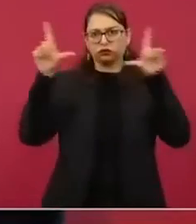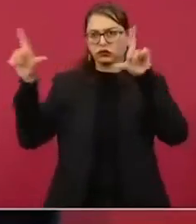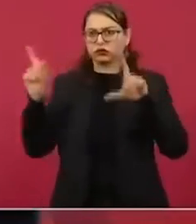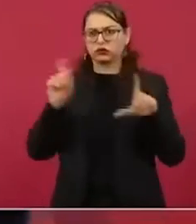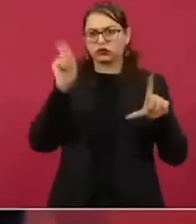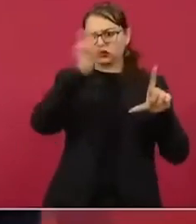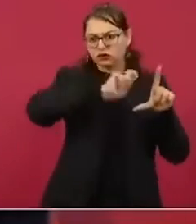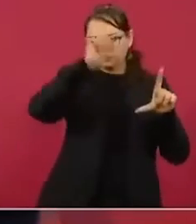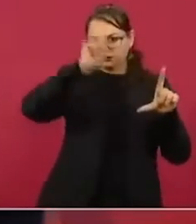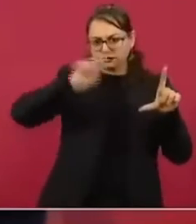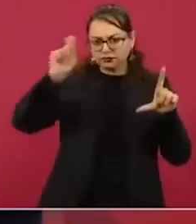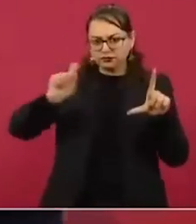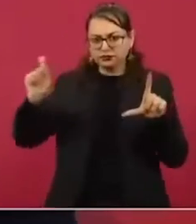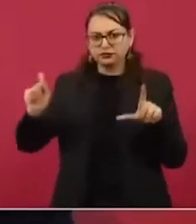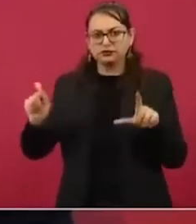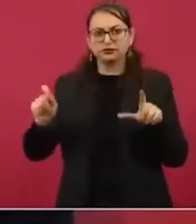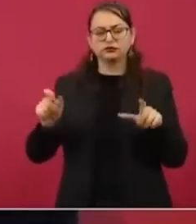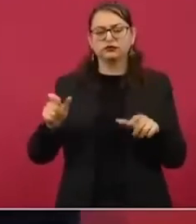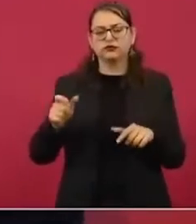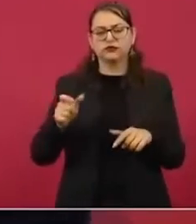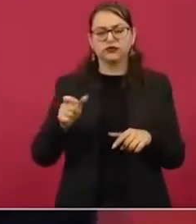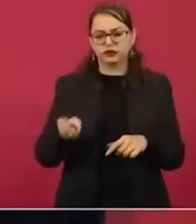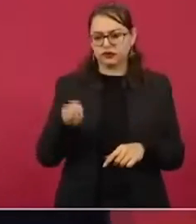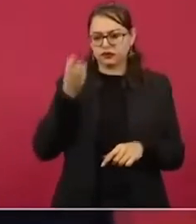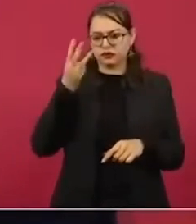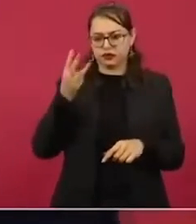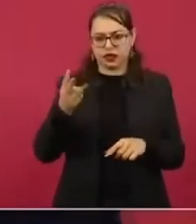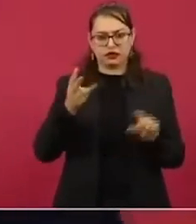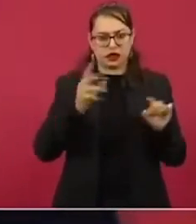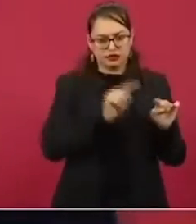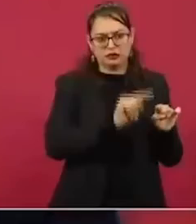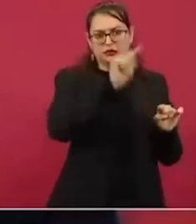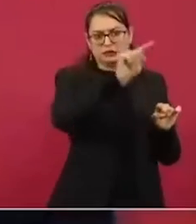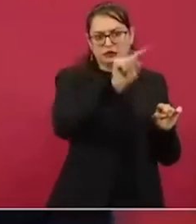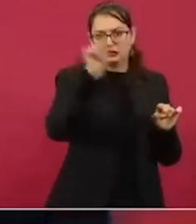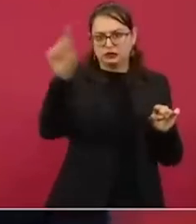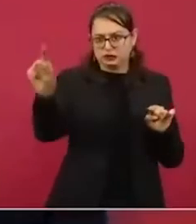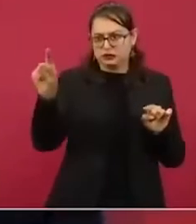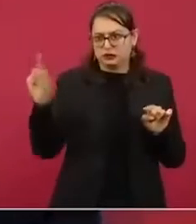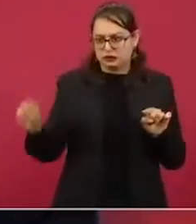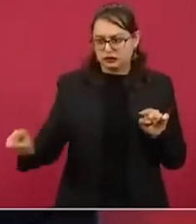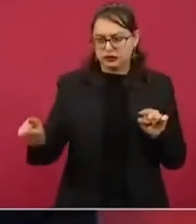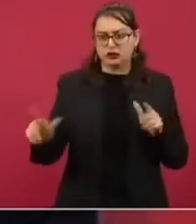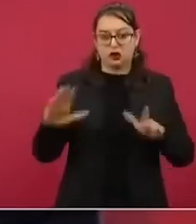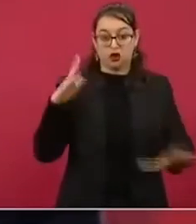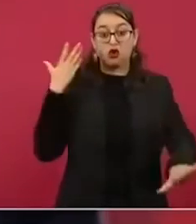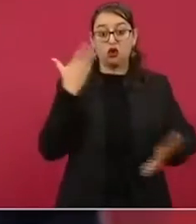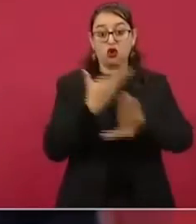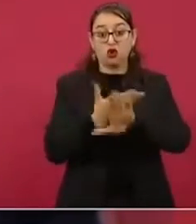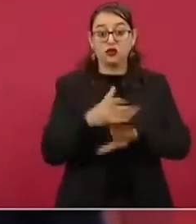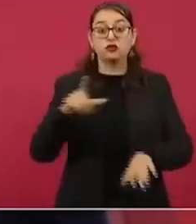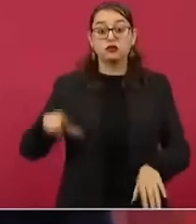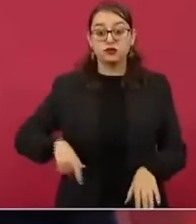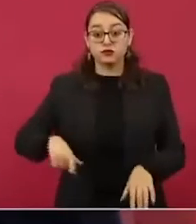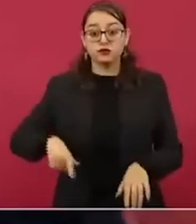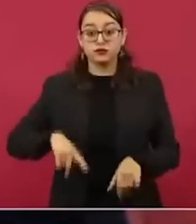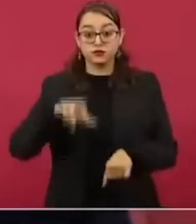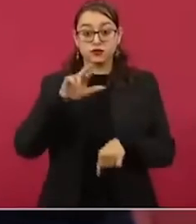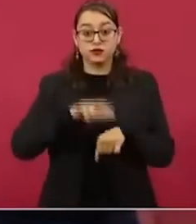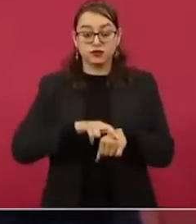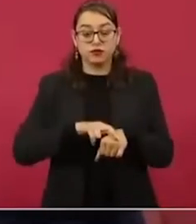en tres puntos del estado de Morelos en las últimas horas, pues sí tenemos